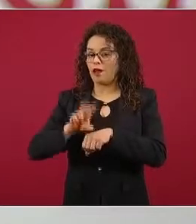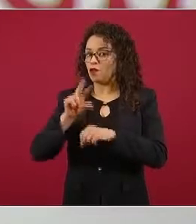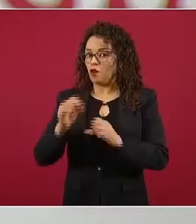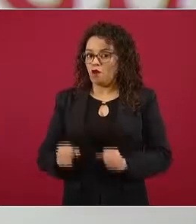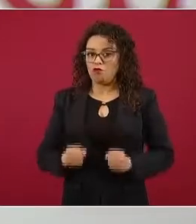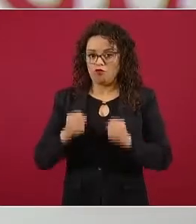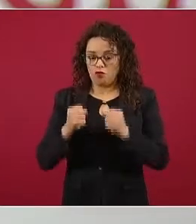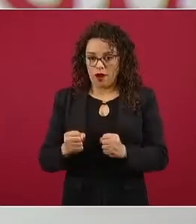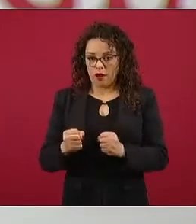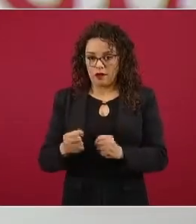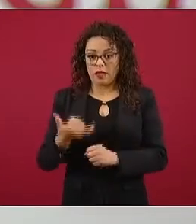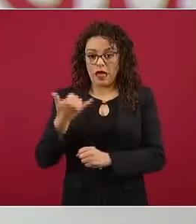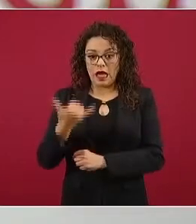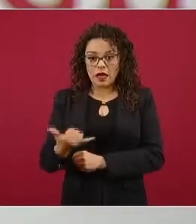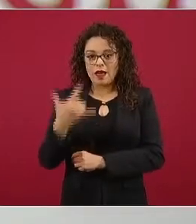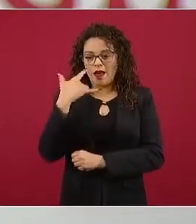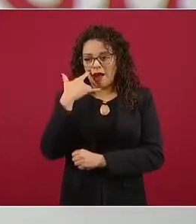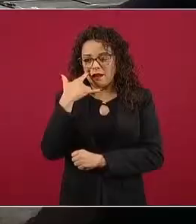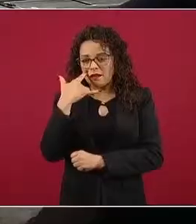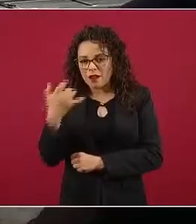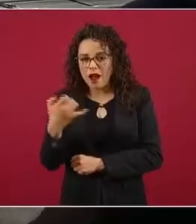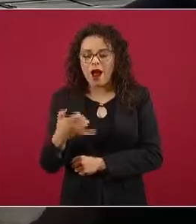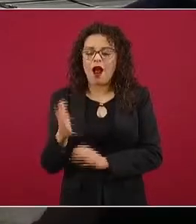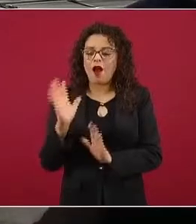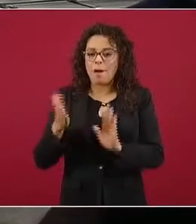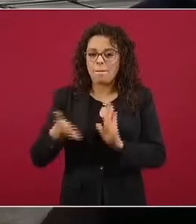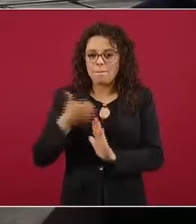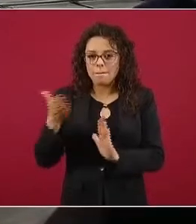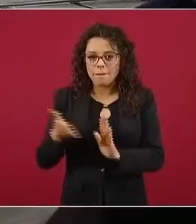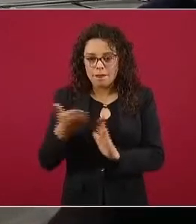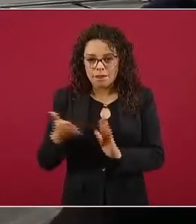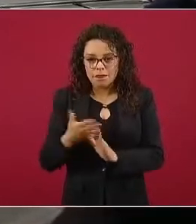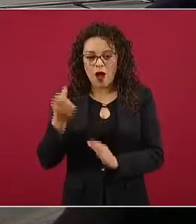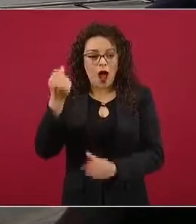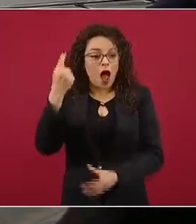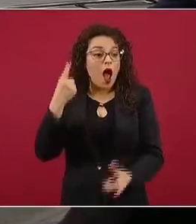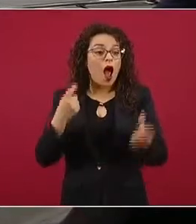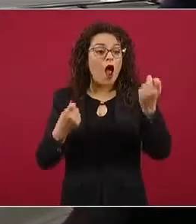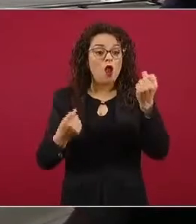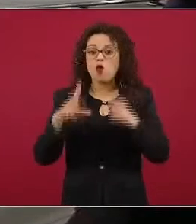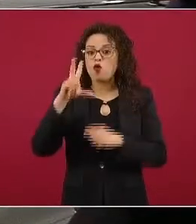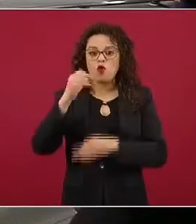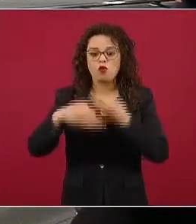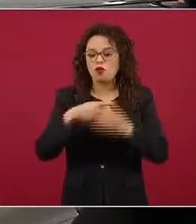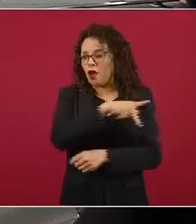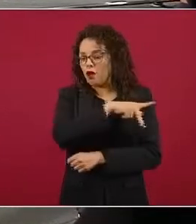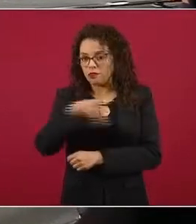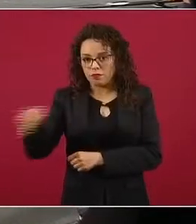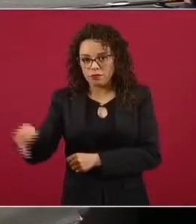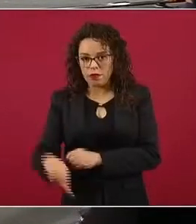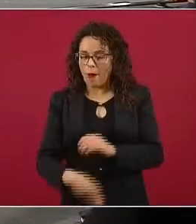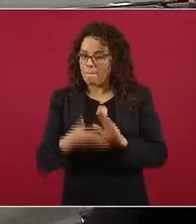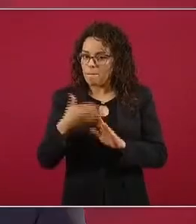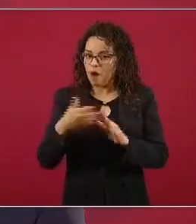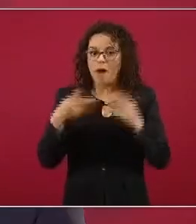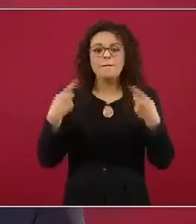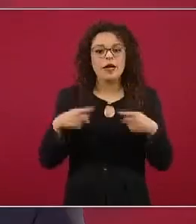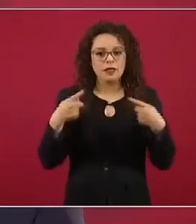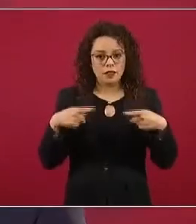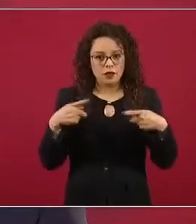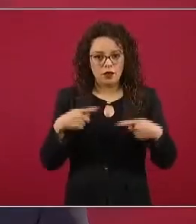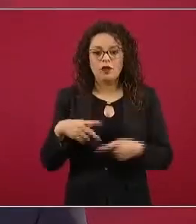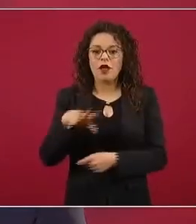infrecuentes, raras, muy, muy raras, muy pocas personas tendrían la